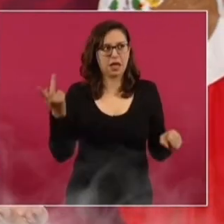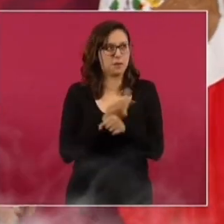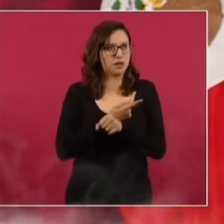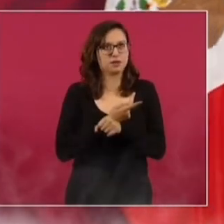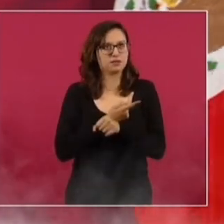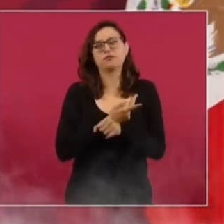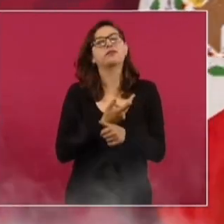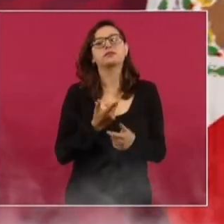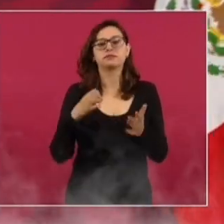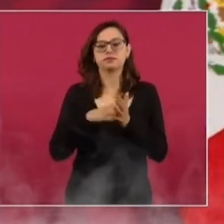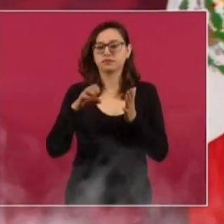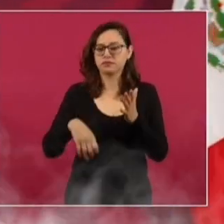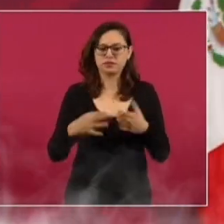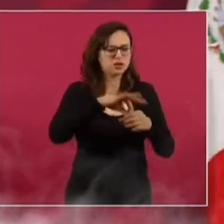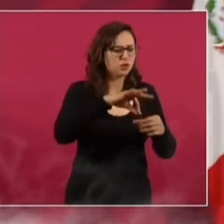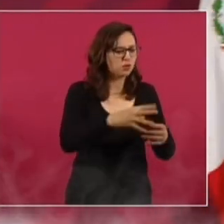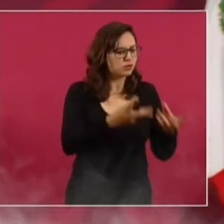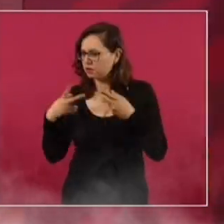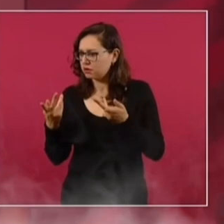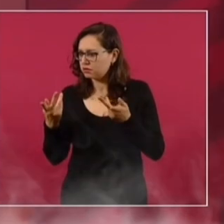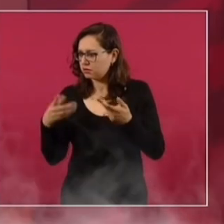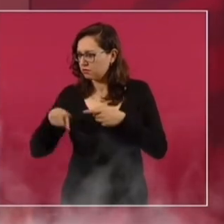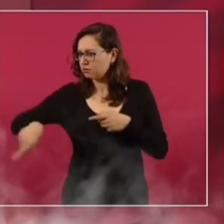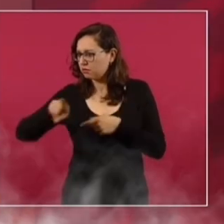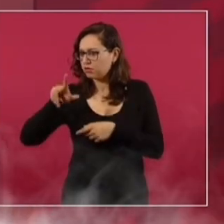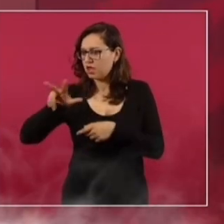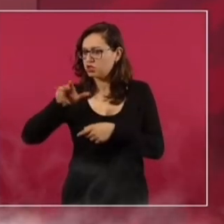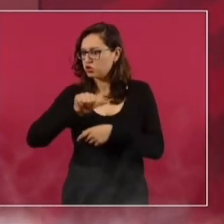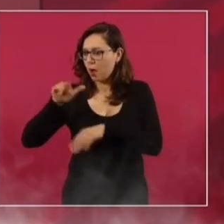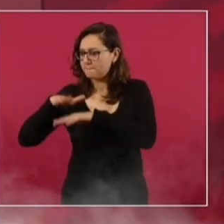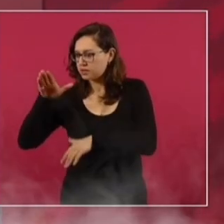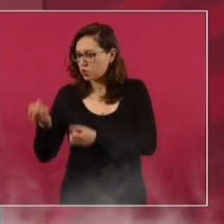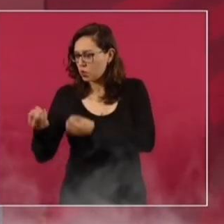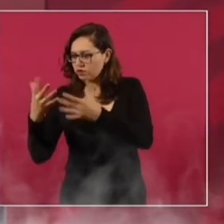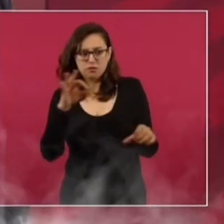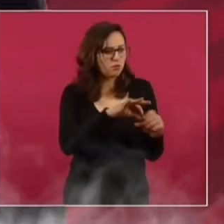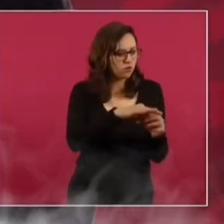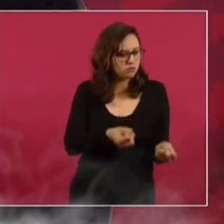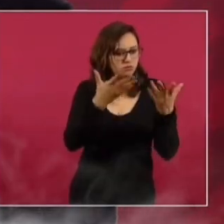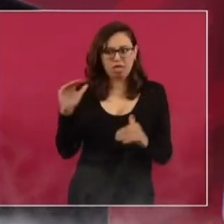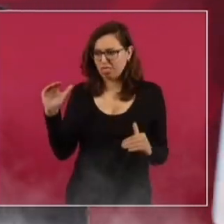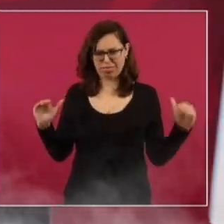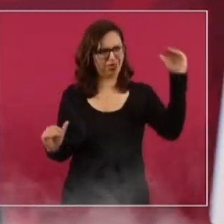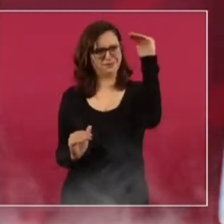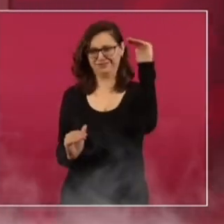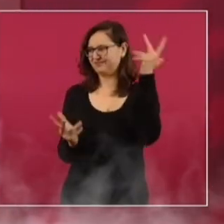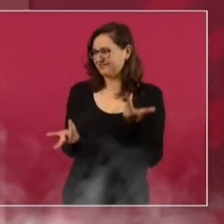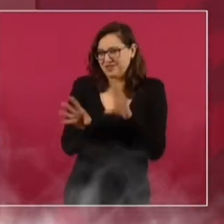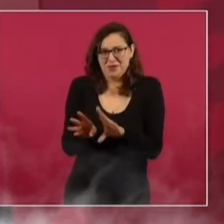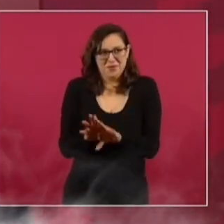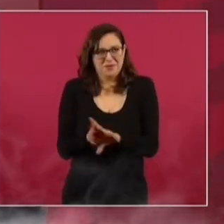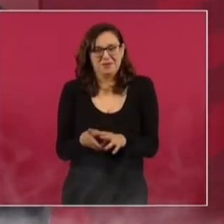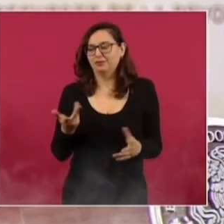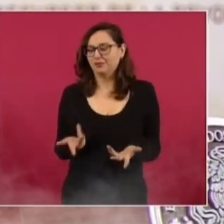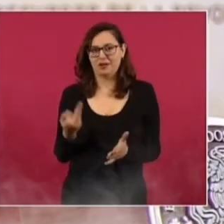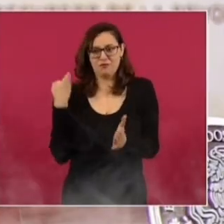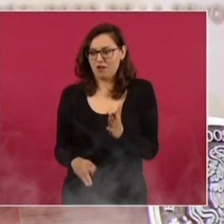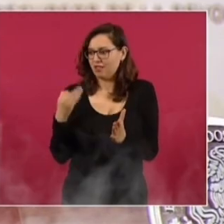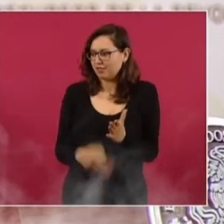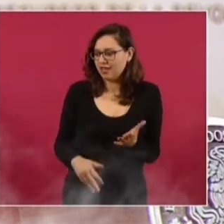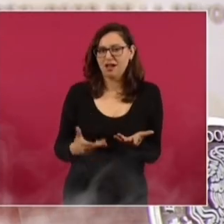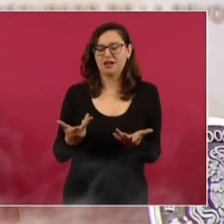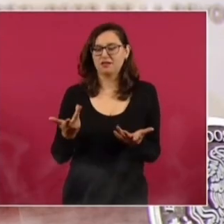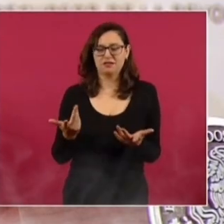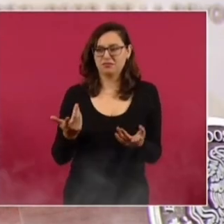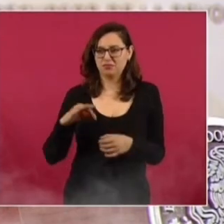más votos que votantes. Faltaban boletas. Entonces, cuando le preguntaron a esta magistrada familiar de